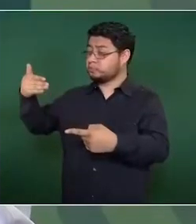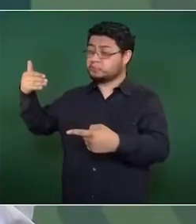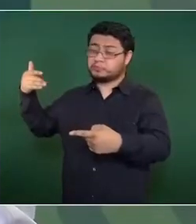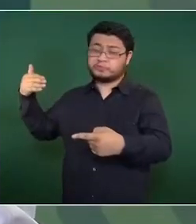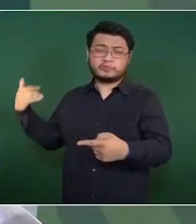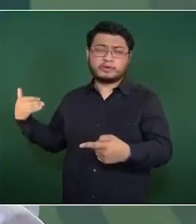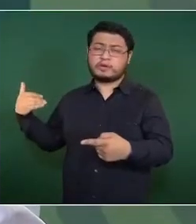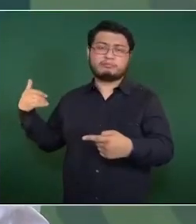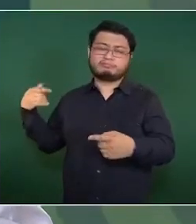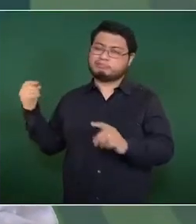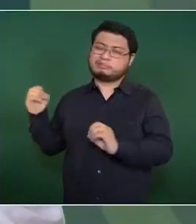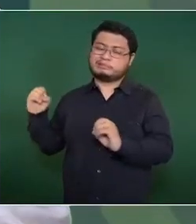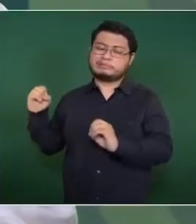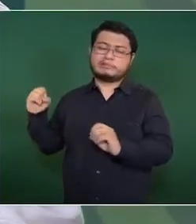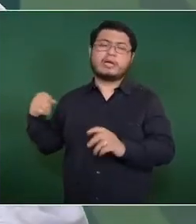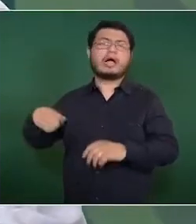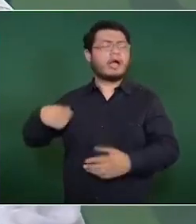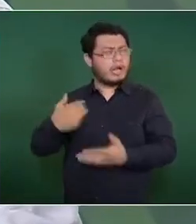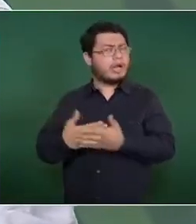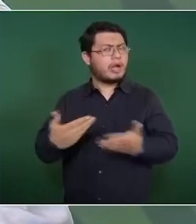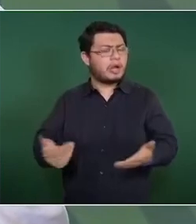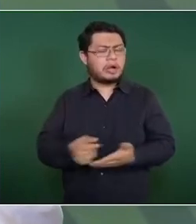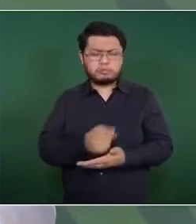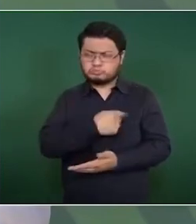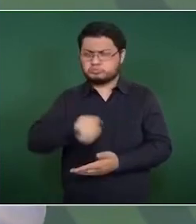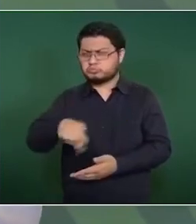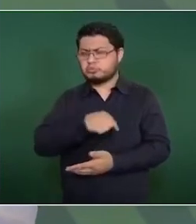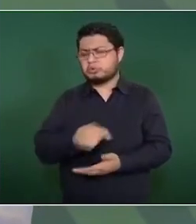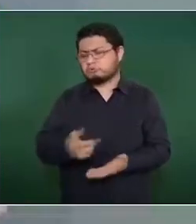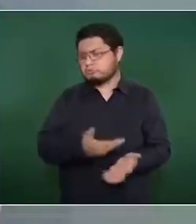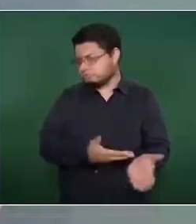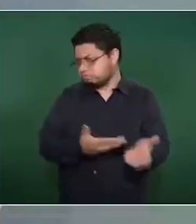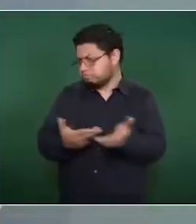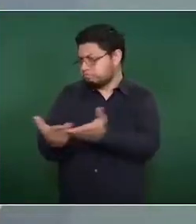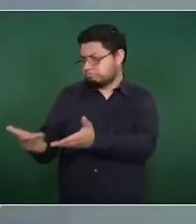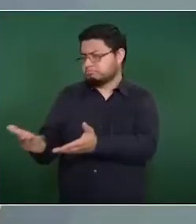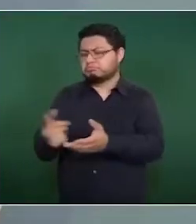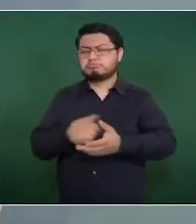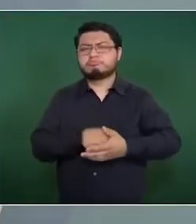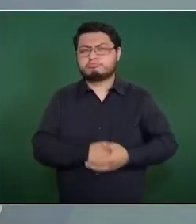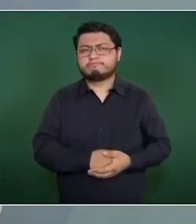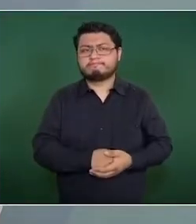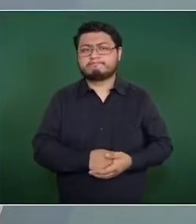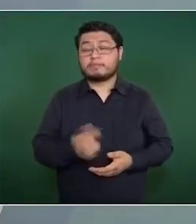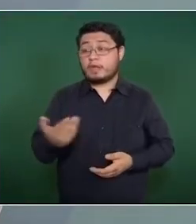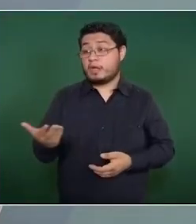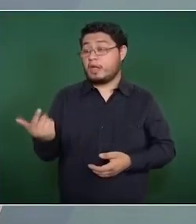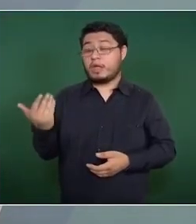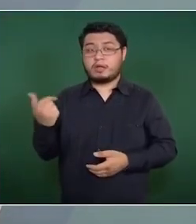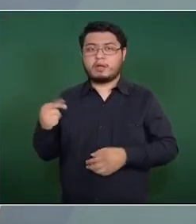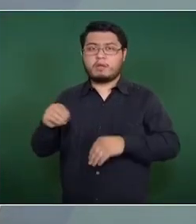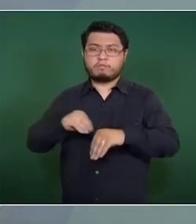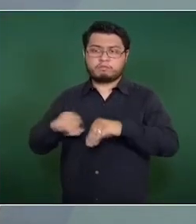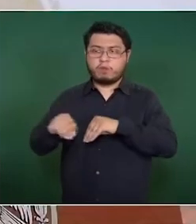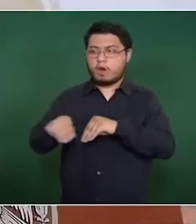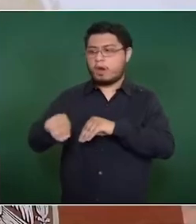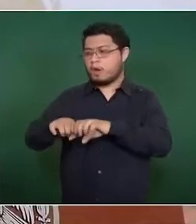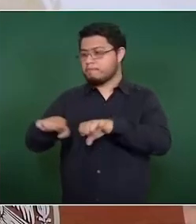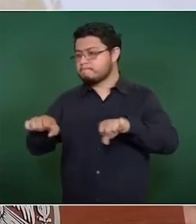Esto es un derecho conquistado por movimientos sociales,